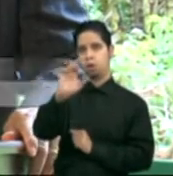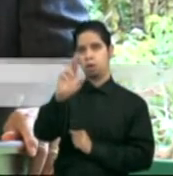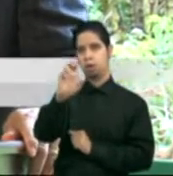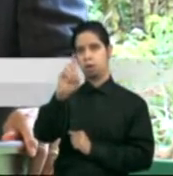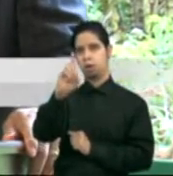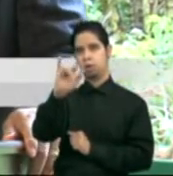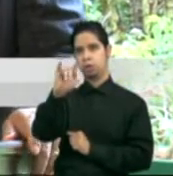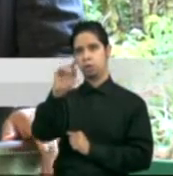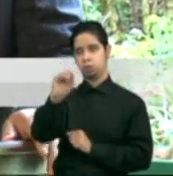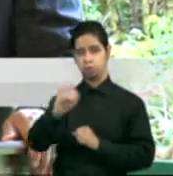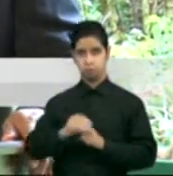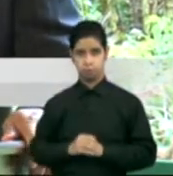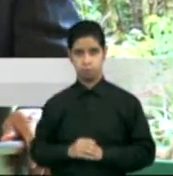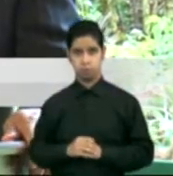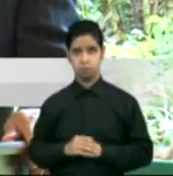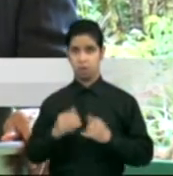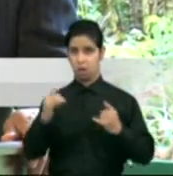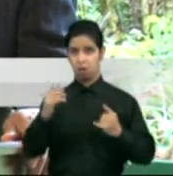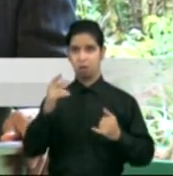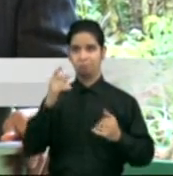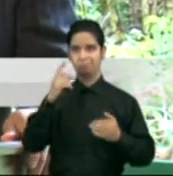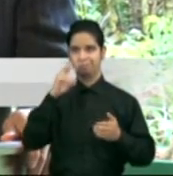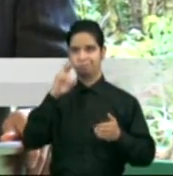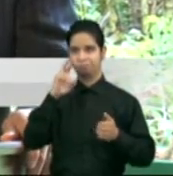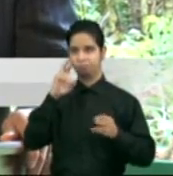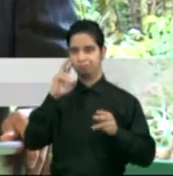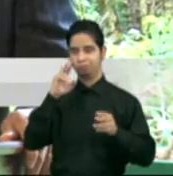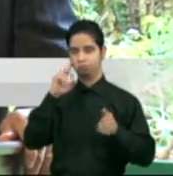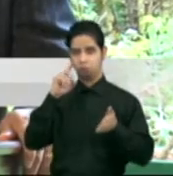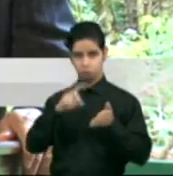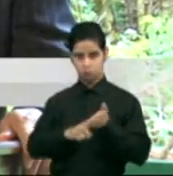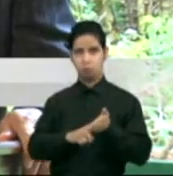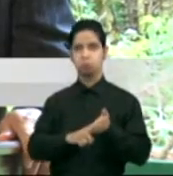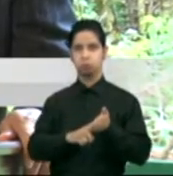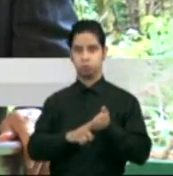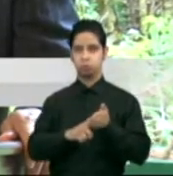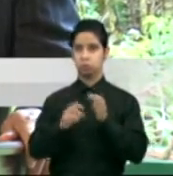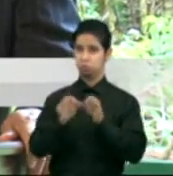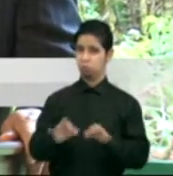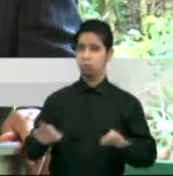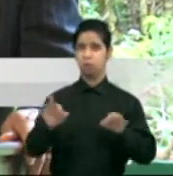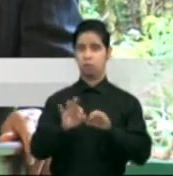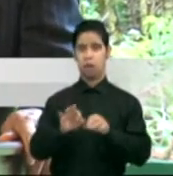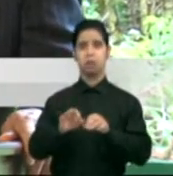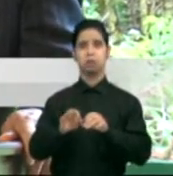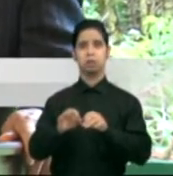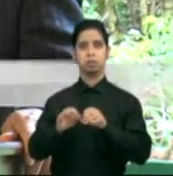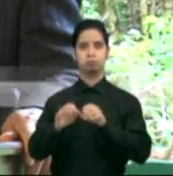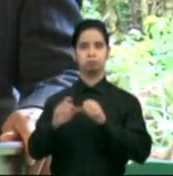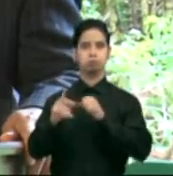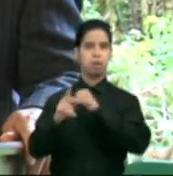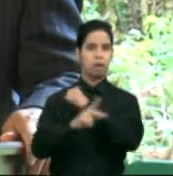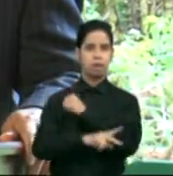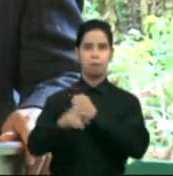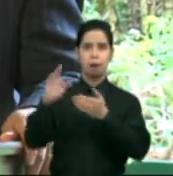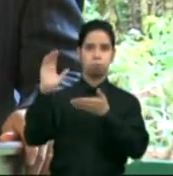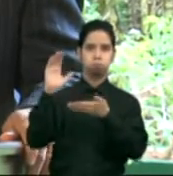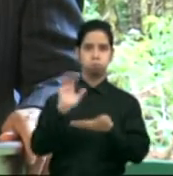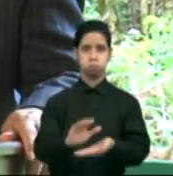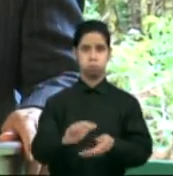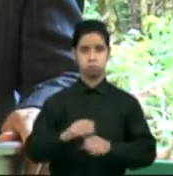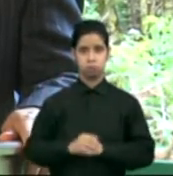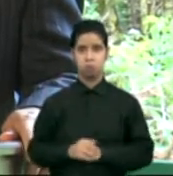cifras históricas en la baja contra el crimen. Pero no nos debemos olvidar que hay unos agentes que dieron su vida